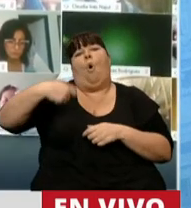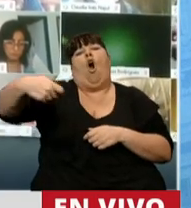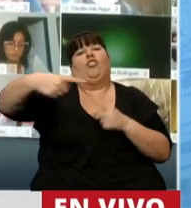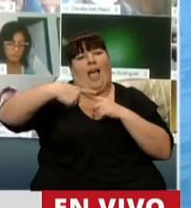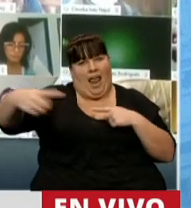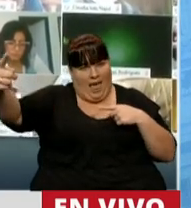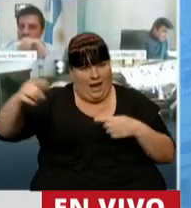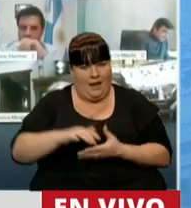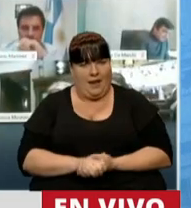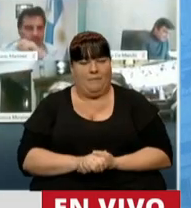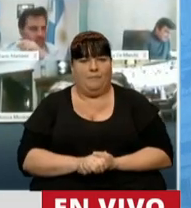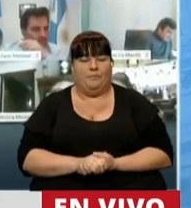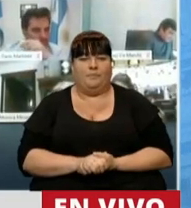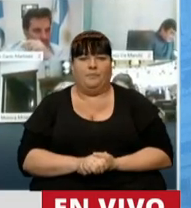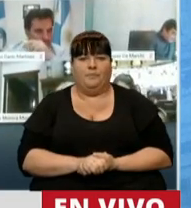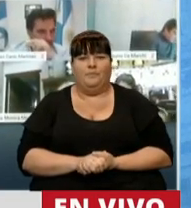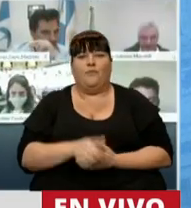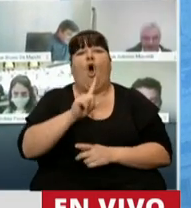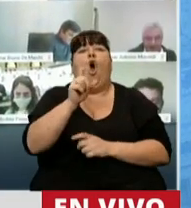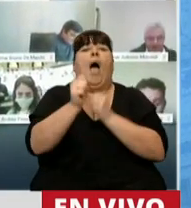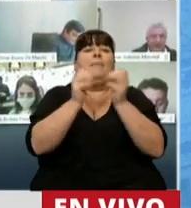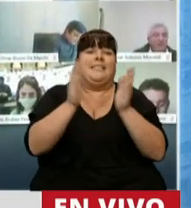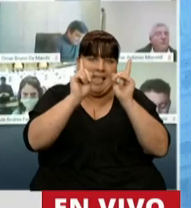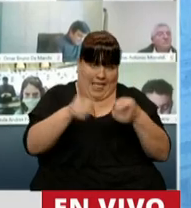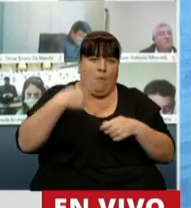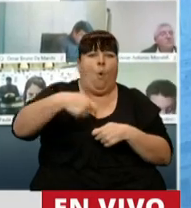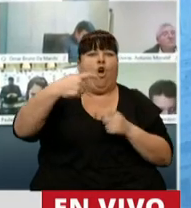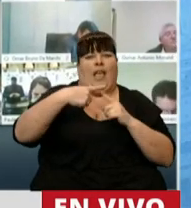las pequeñas empresas.